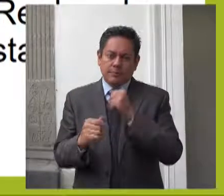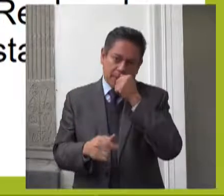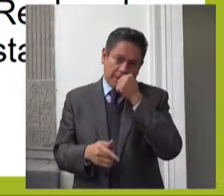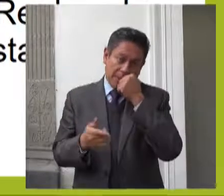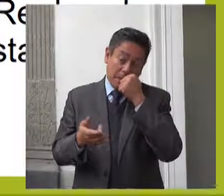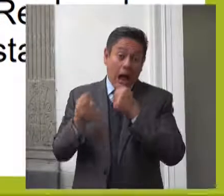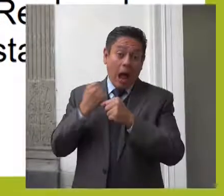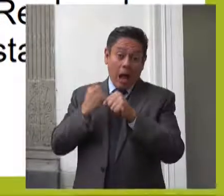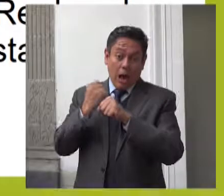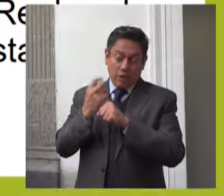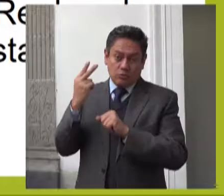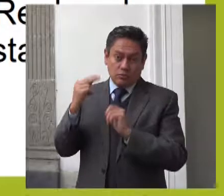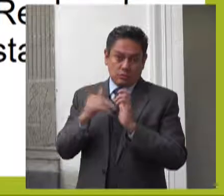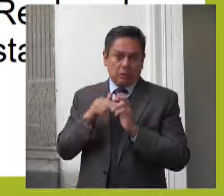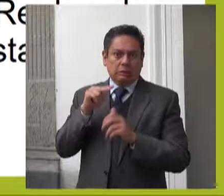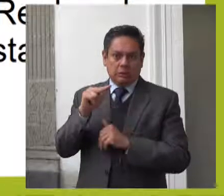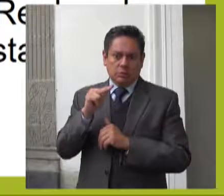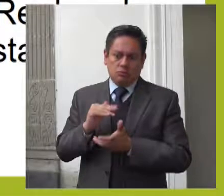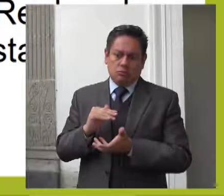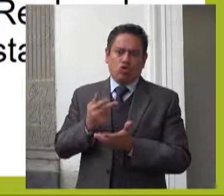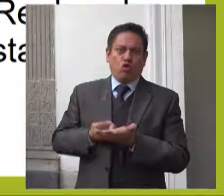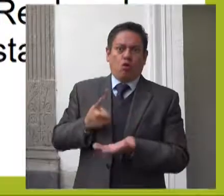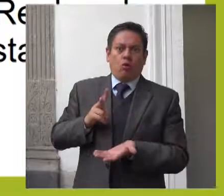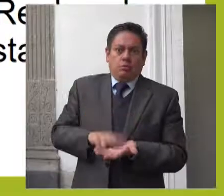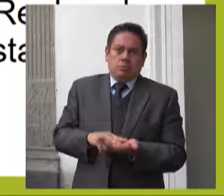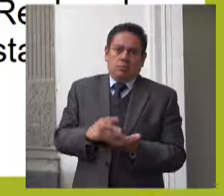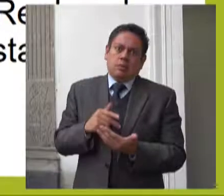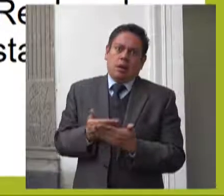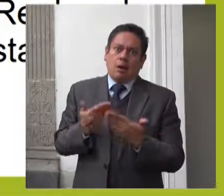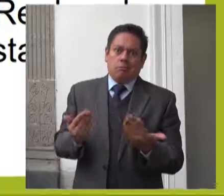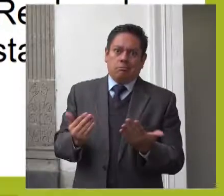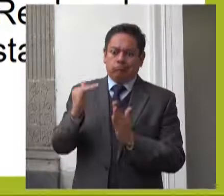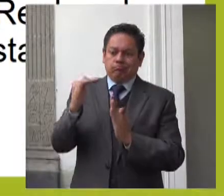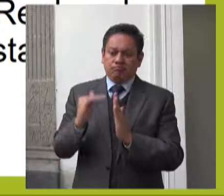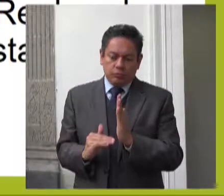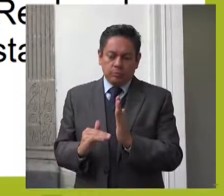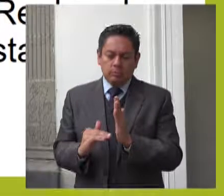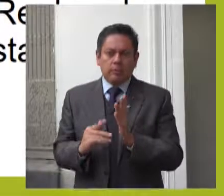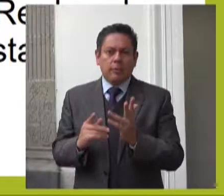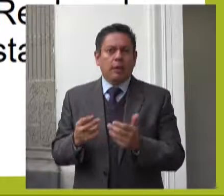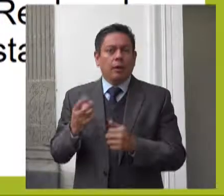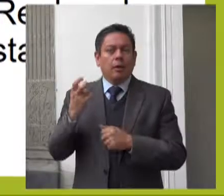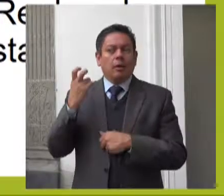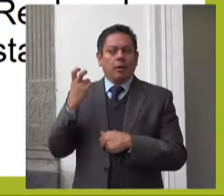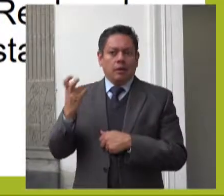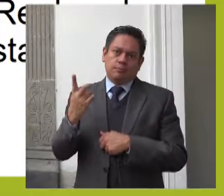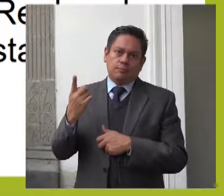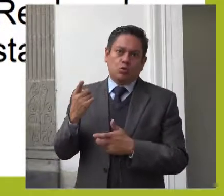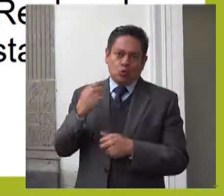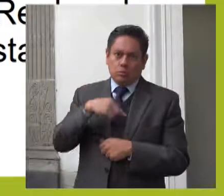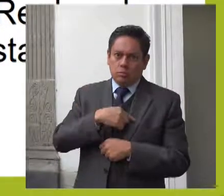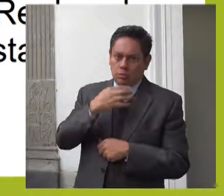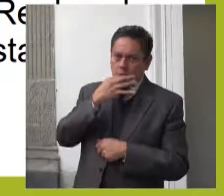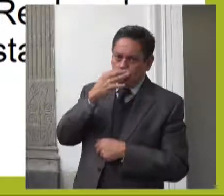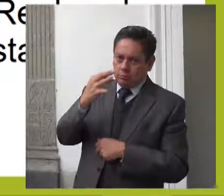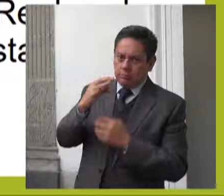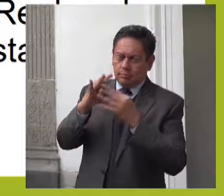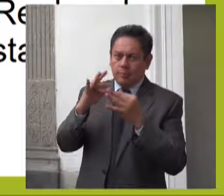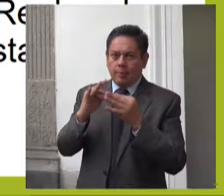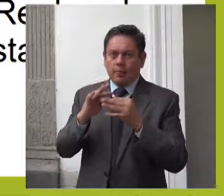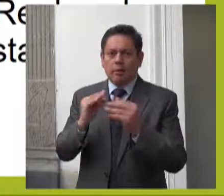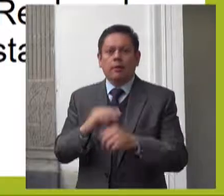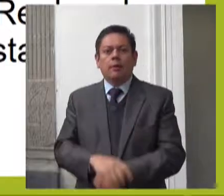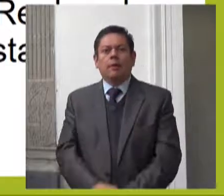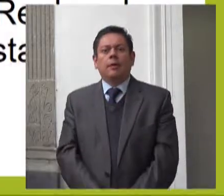ejercicio fiscal 2018. Al respecto, se destaca lo siguiente. Los